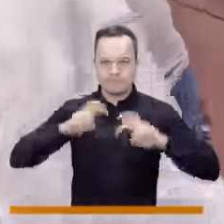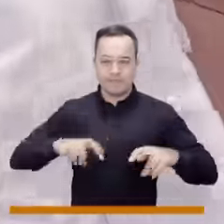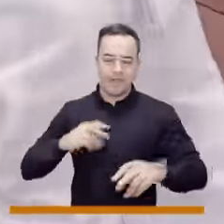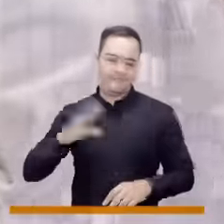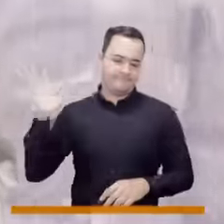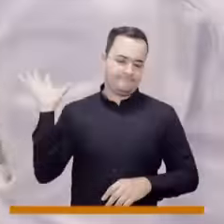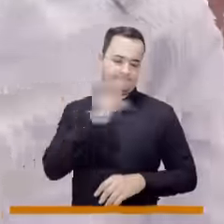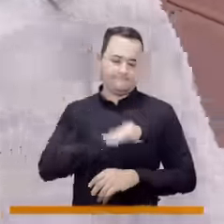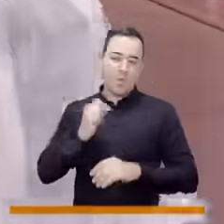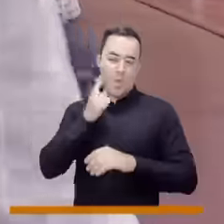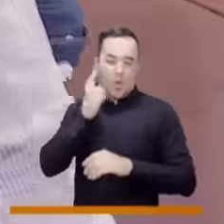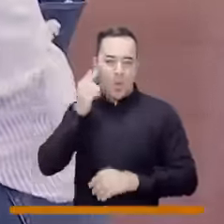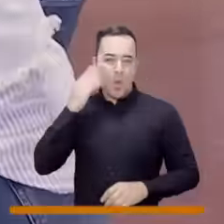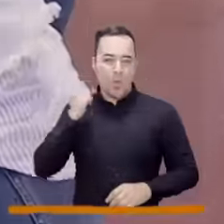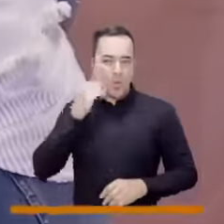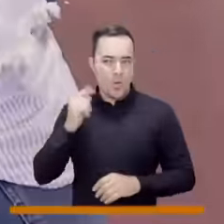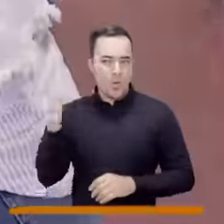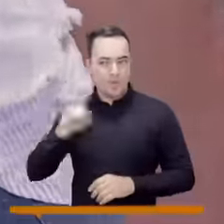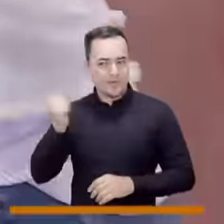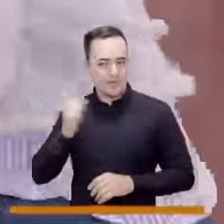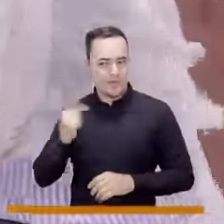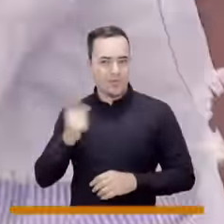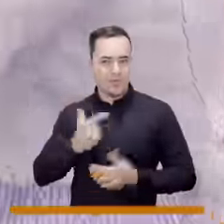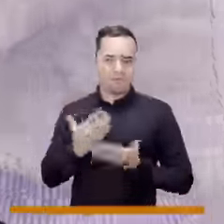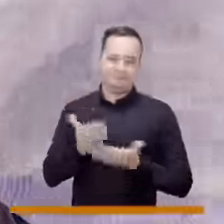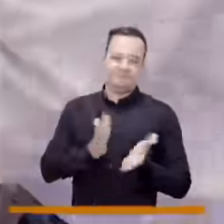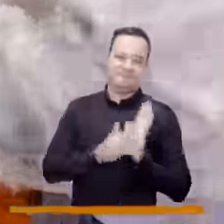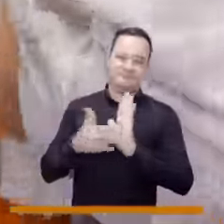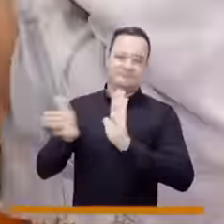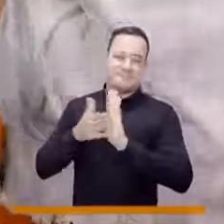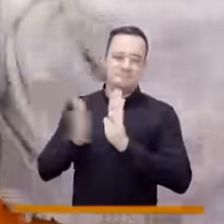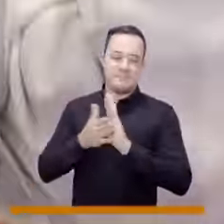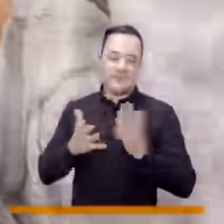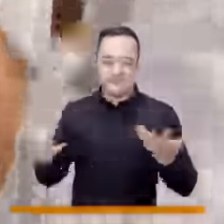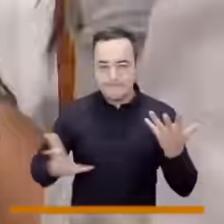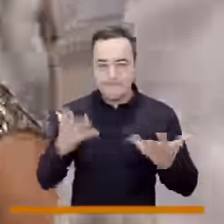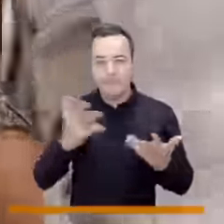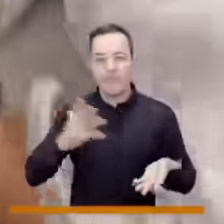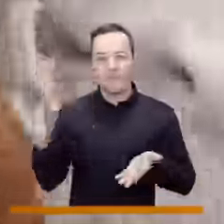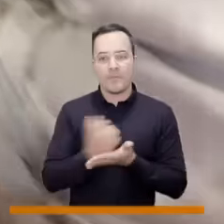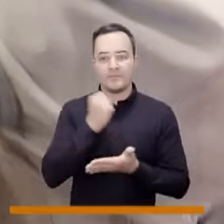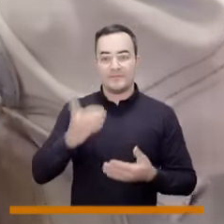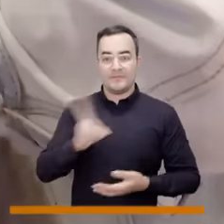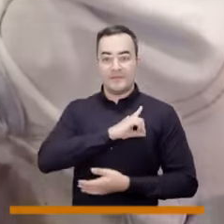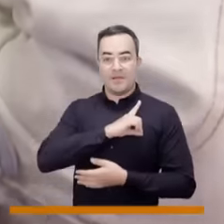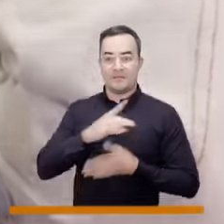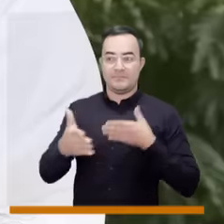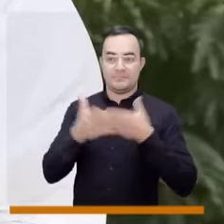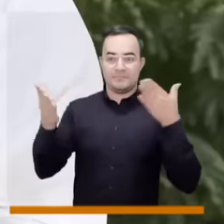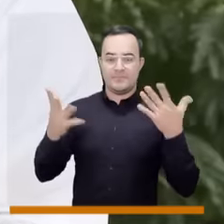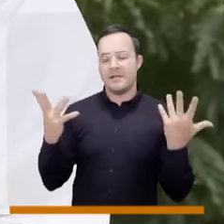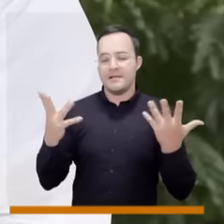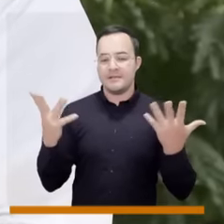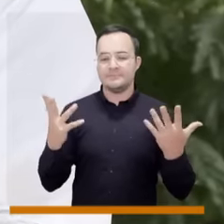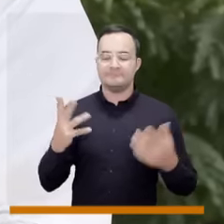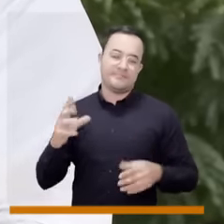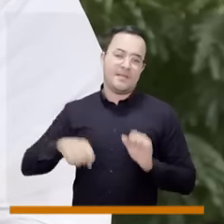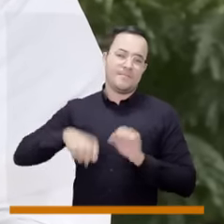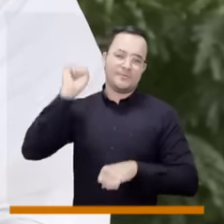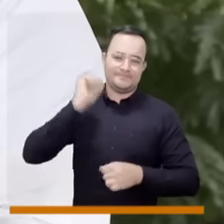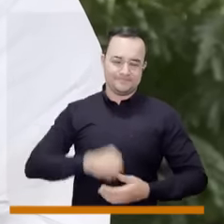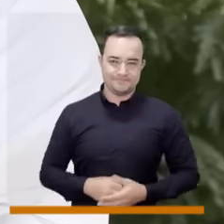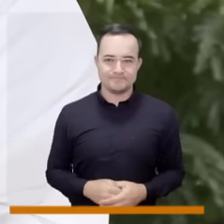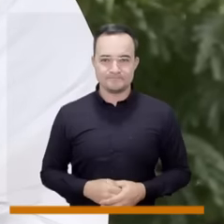electorales, demostramos que se había robado esas curules y las recuperamos con un ejercicio juicioso,